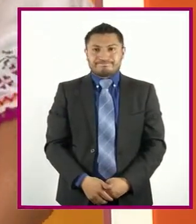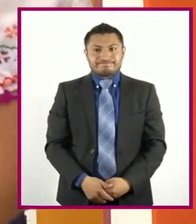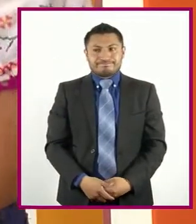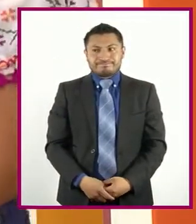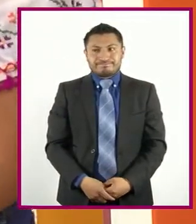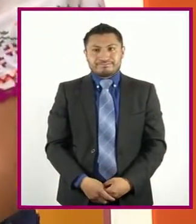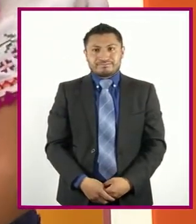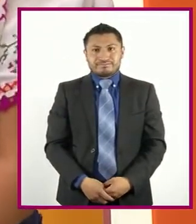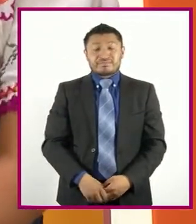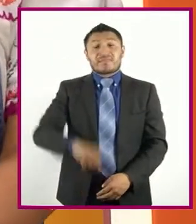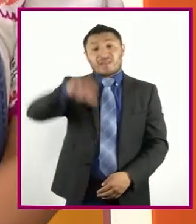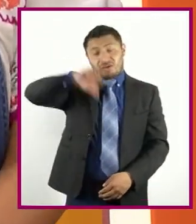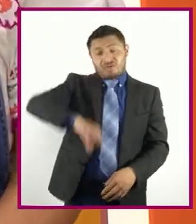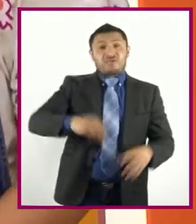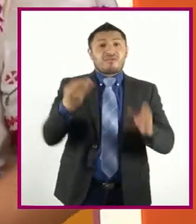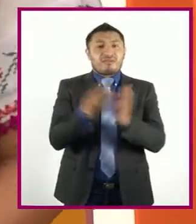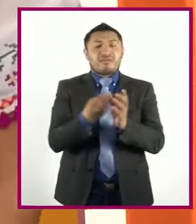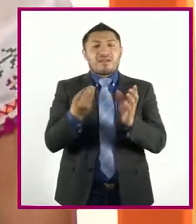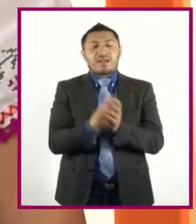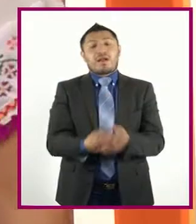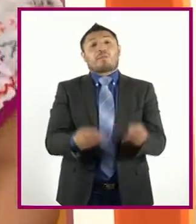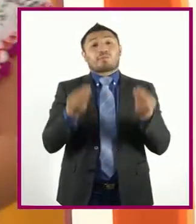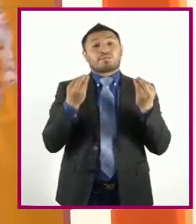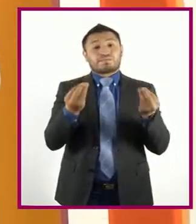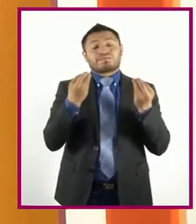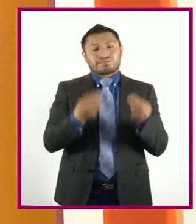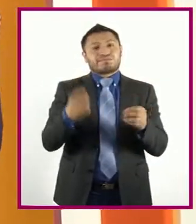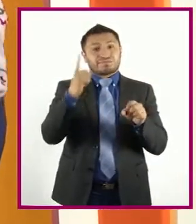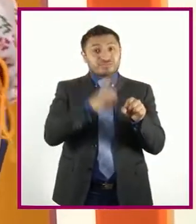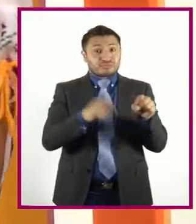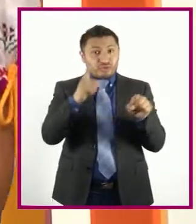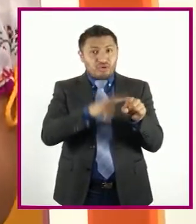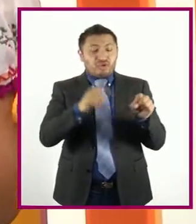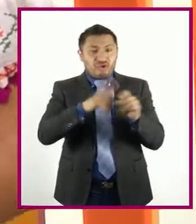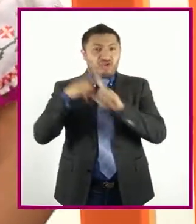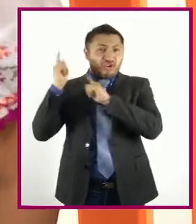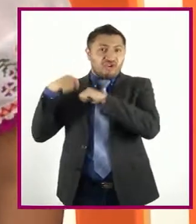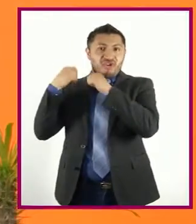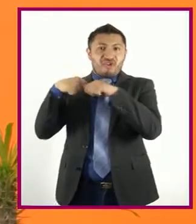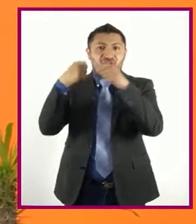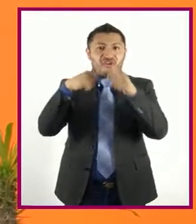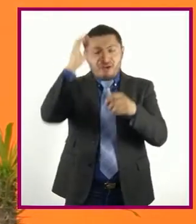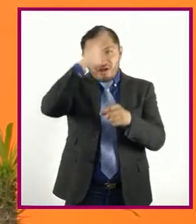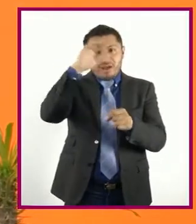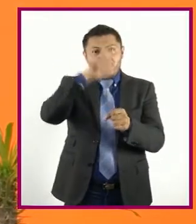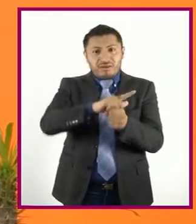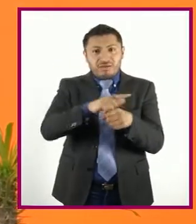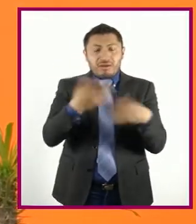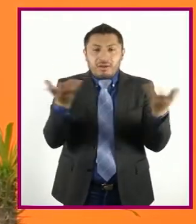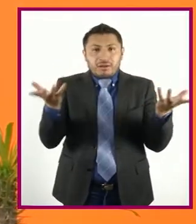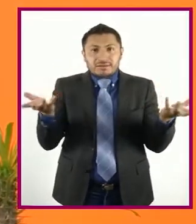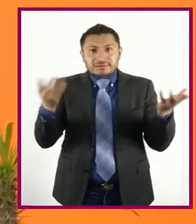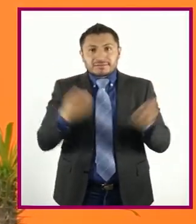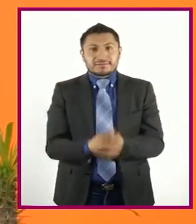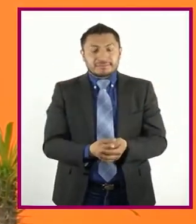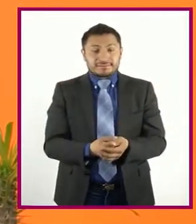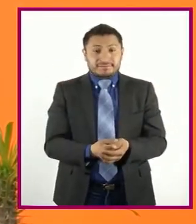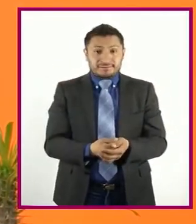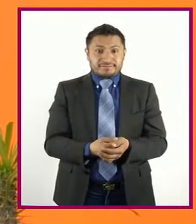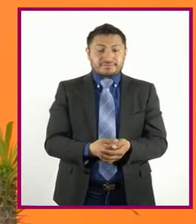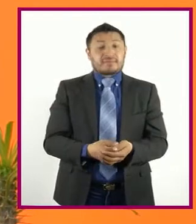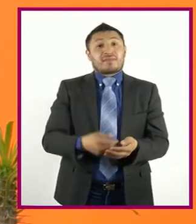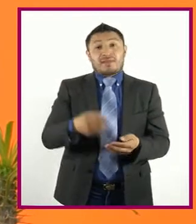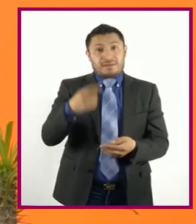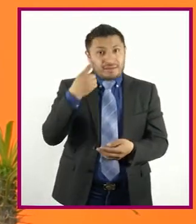Hoy que es una sesión llena De color, tradición y cultura Hasta el